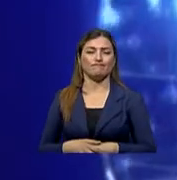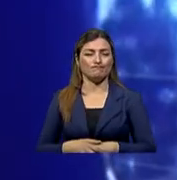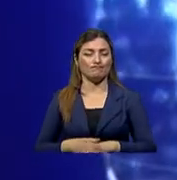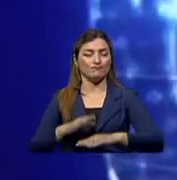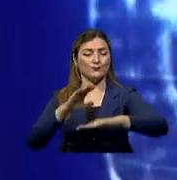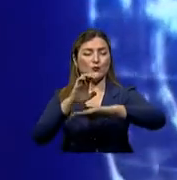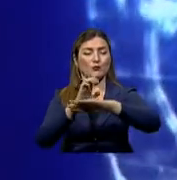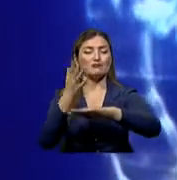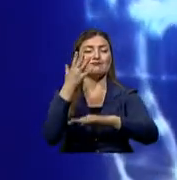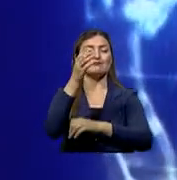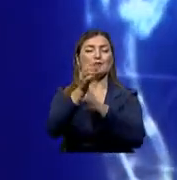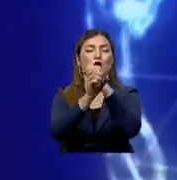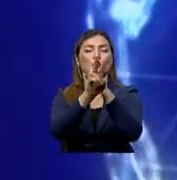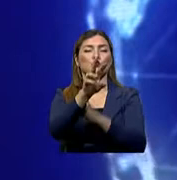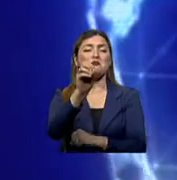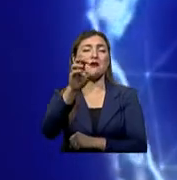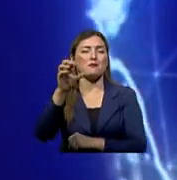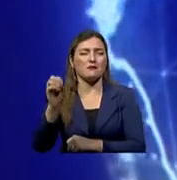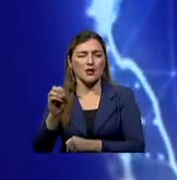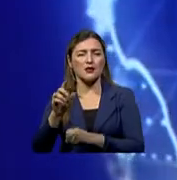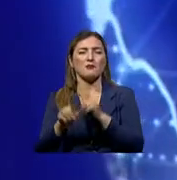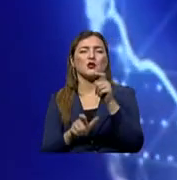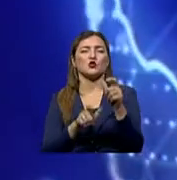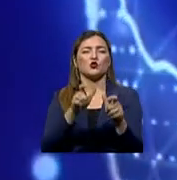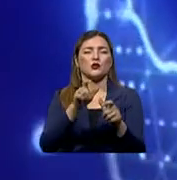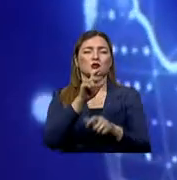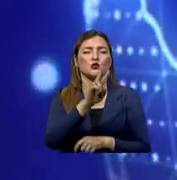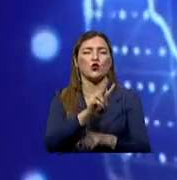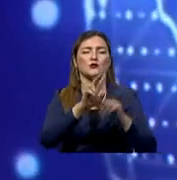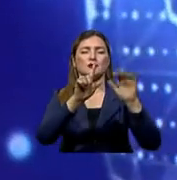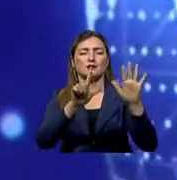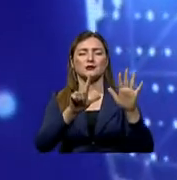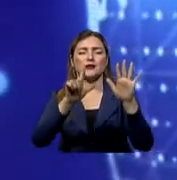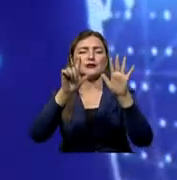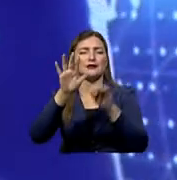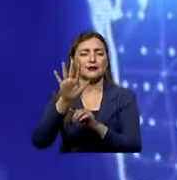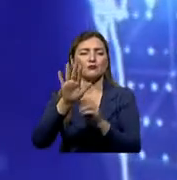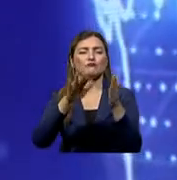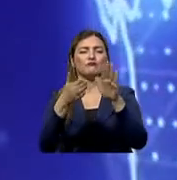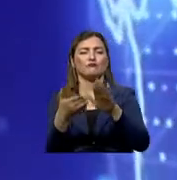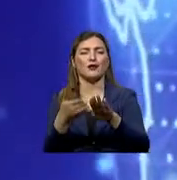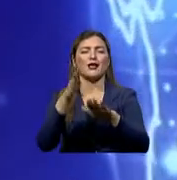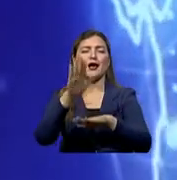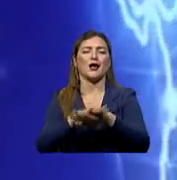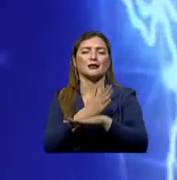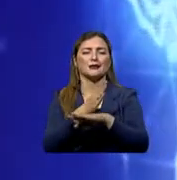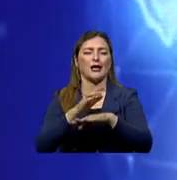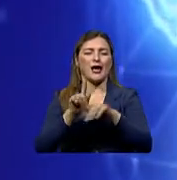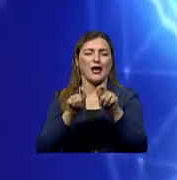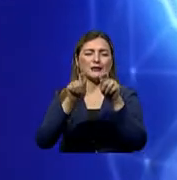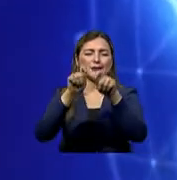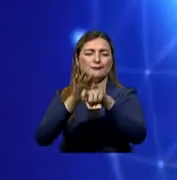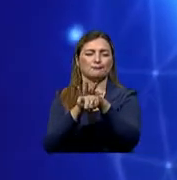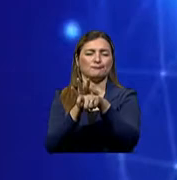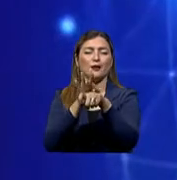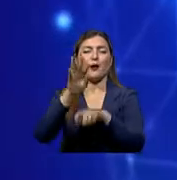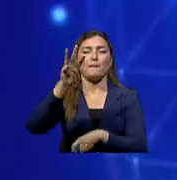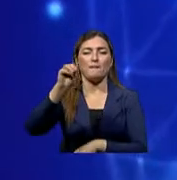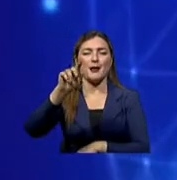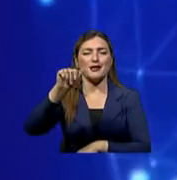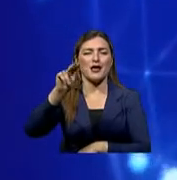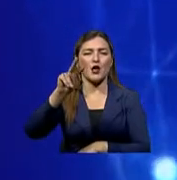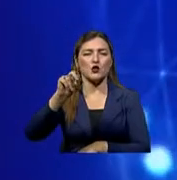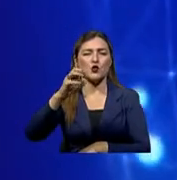Ecuador, en 2020, fueron reportados 275 muertes por melanoma. Un alto número de pacientes provienen de la sierra.